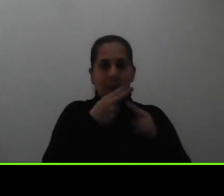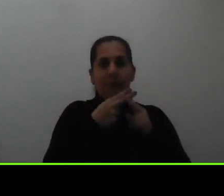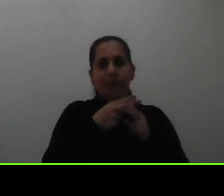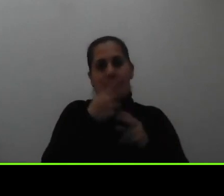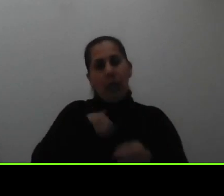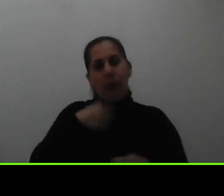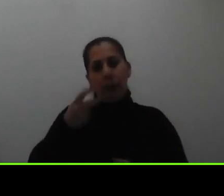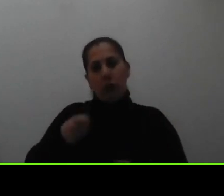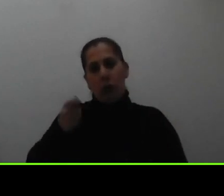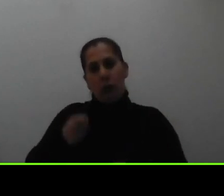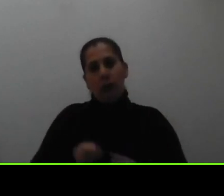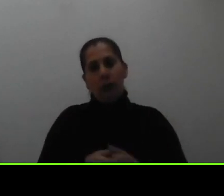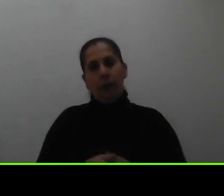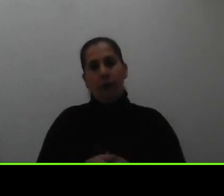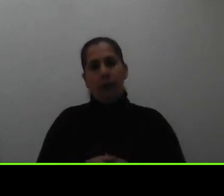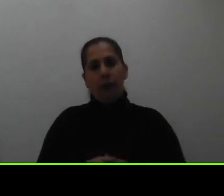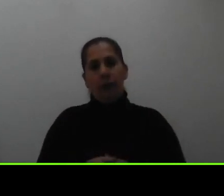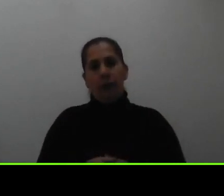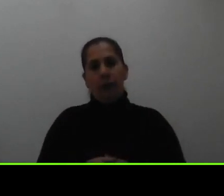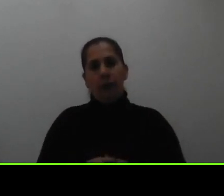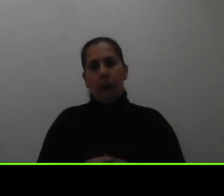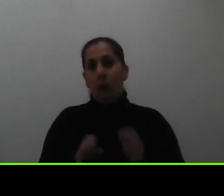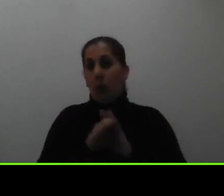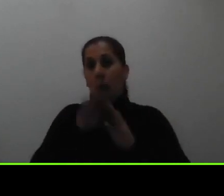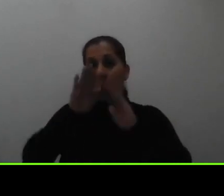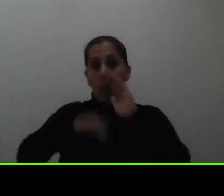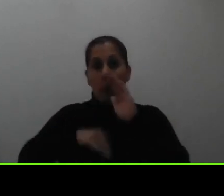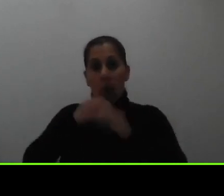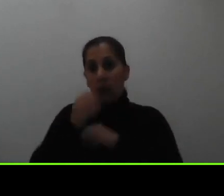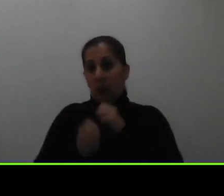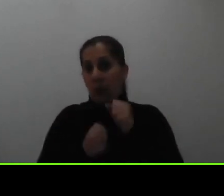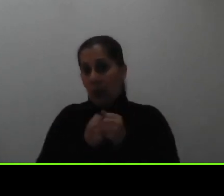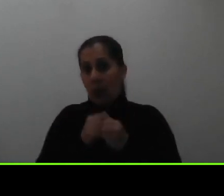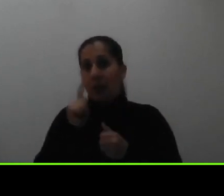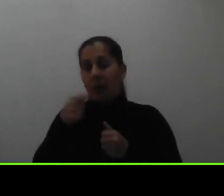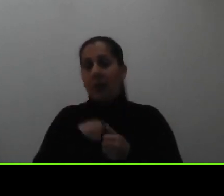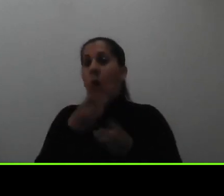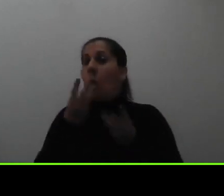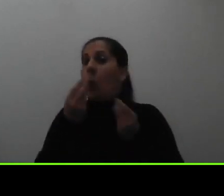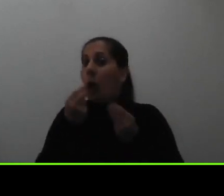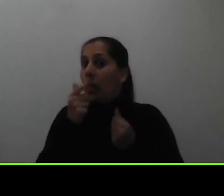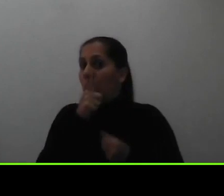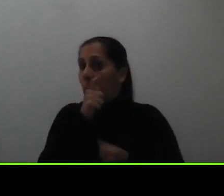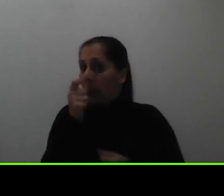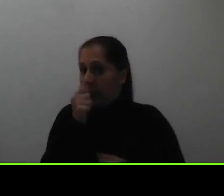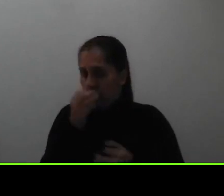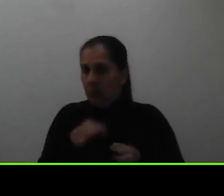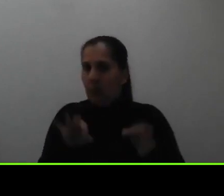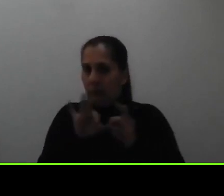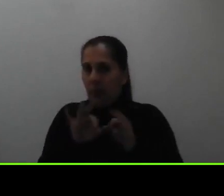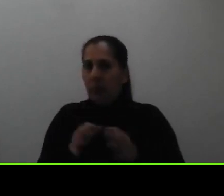pensión verá en el caso de menores de edad y que diga el monto mensual que se paga